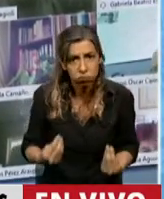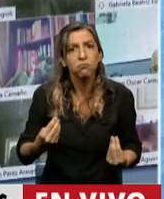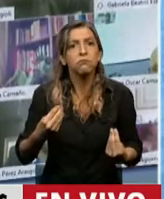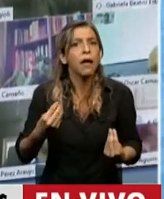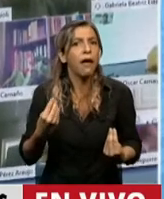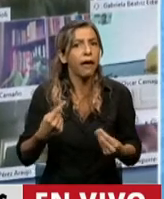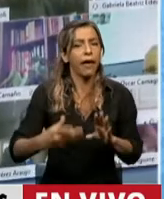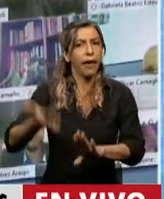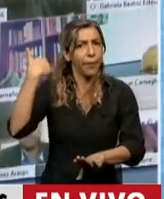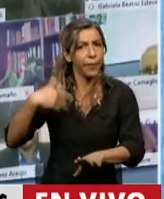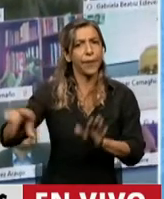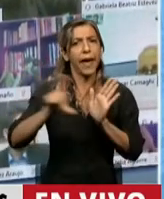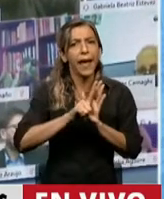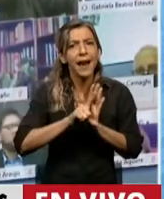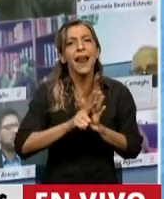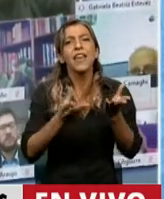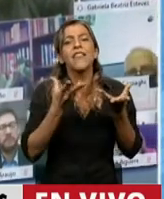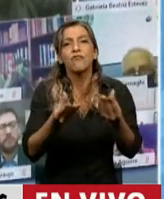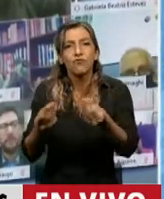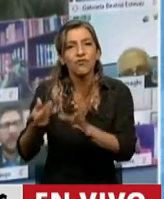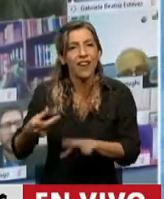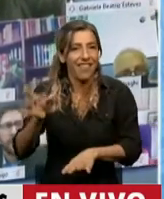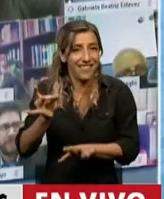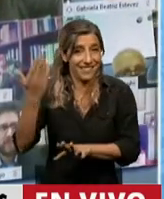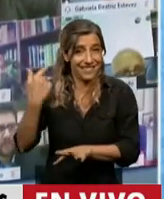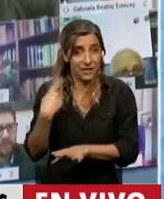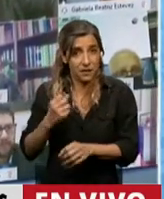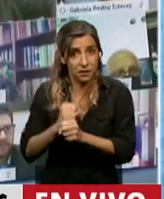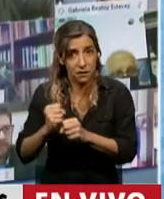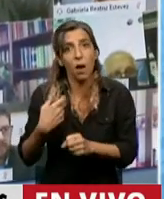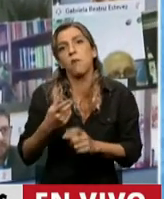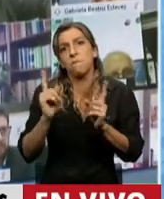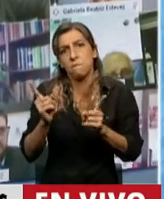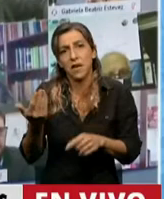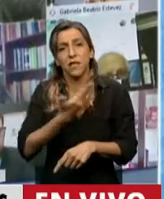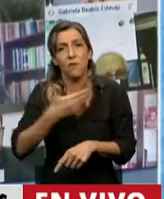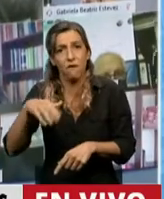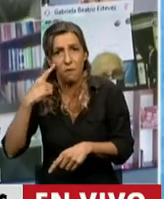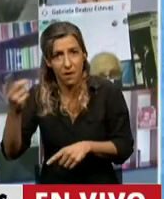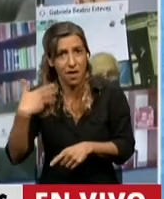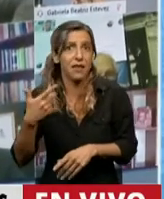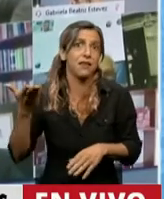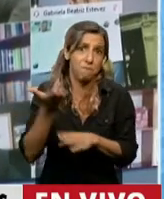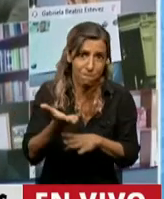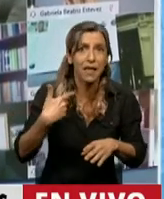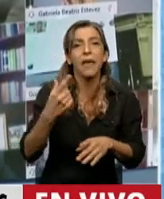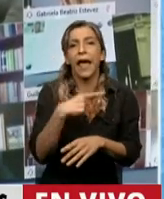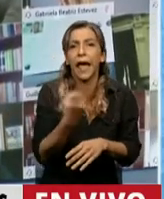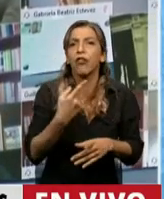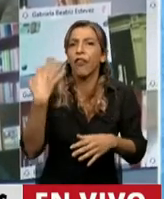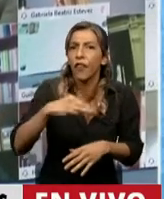diciembre y que reclama el FMI, que es armonizar todo el régimen jubilatorio